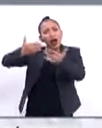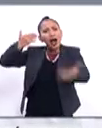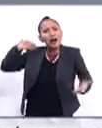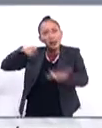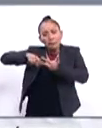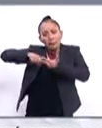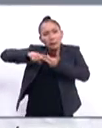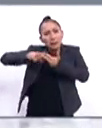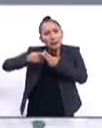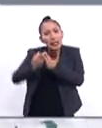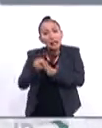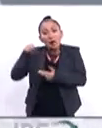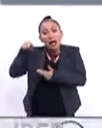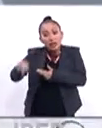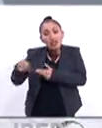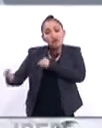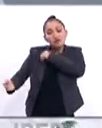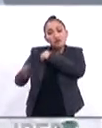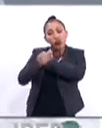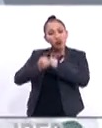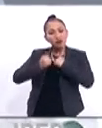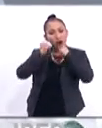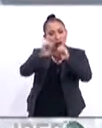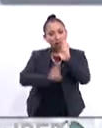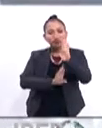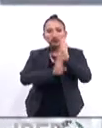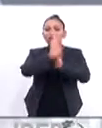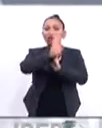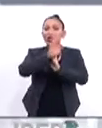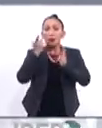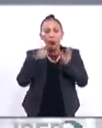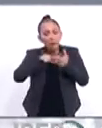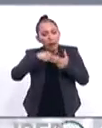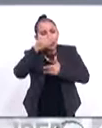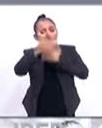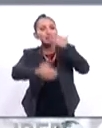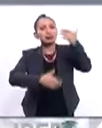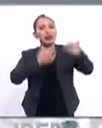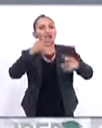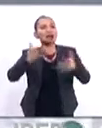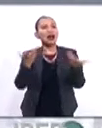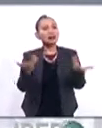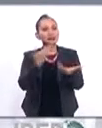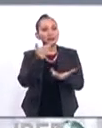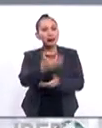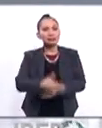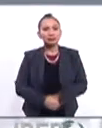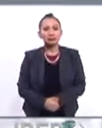raíces viene la fuerza que los va a hacer crecer, florecer y fructificar.